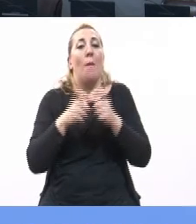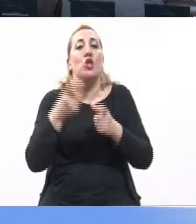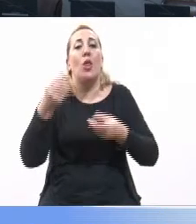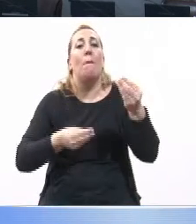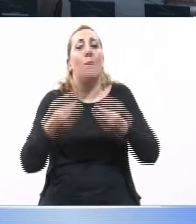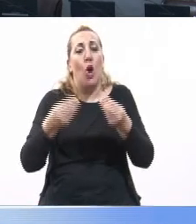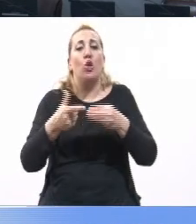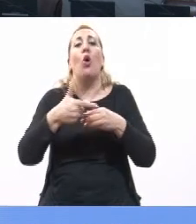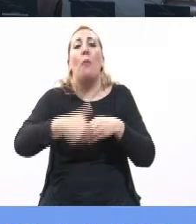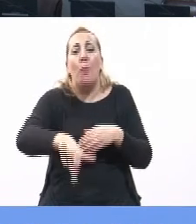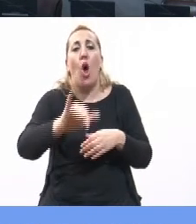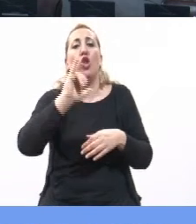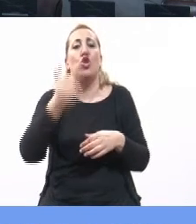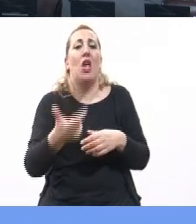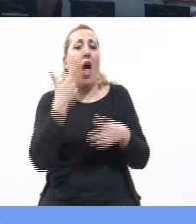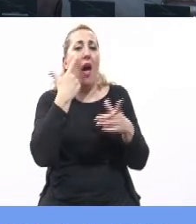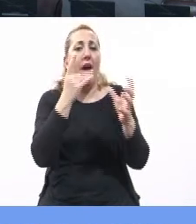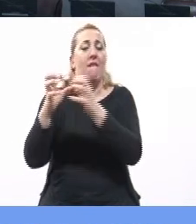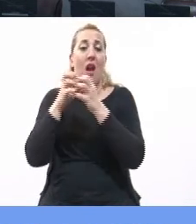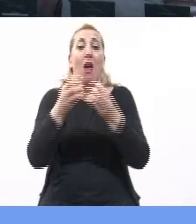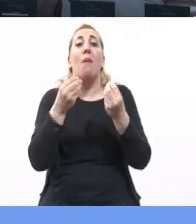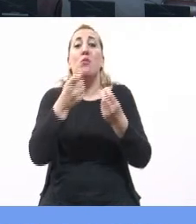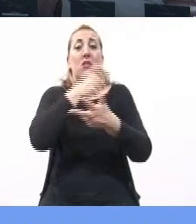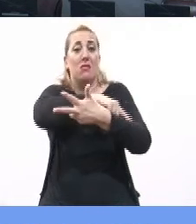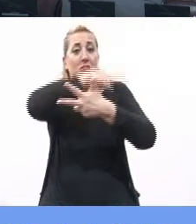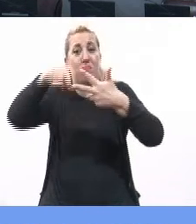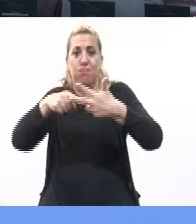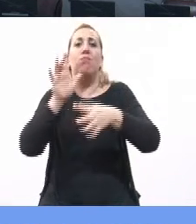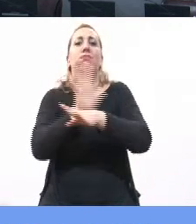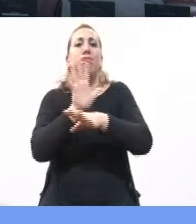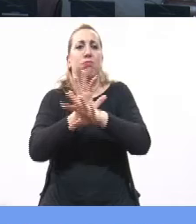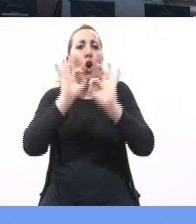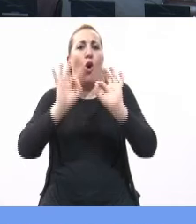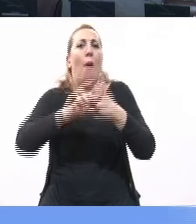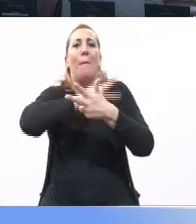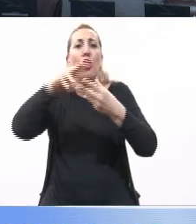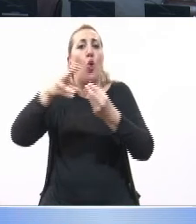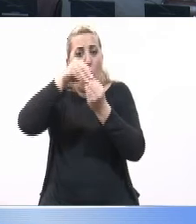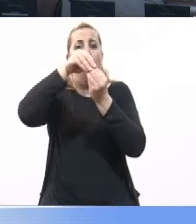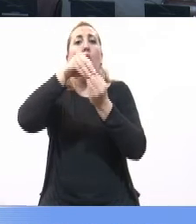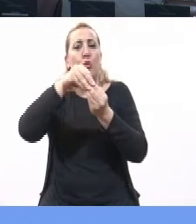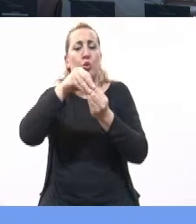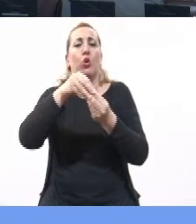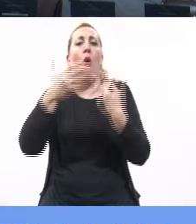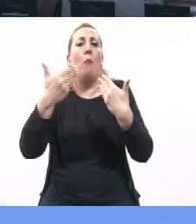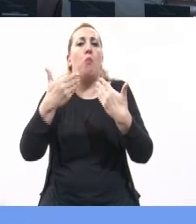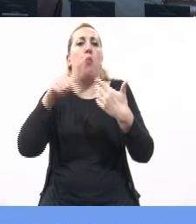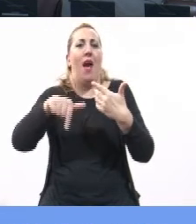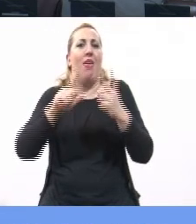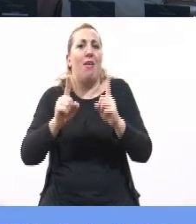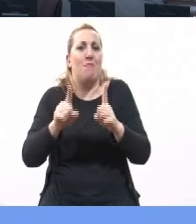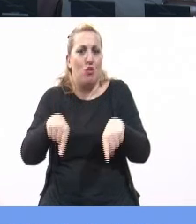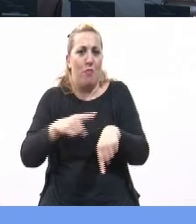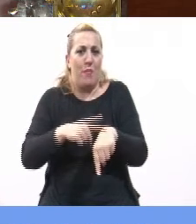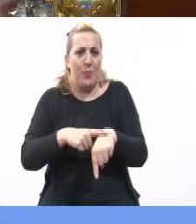Presupuestos que pronto le dé tratamiento, porque con eso cerraríamos la trilogía que hace falta en estos momentos.